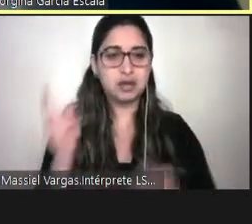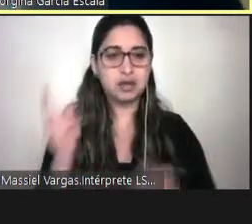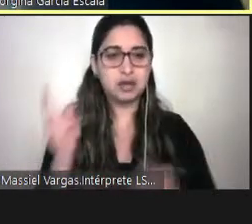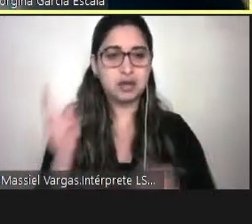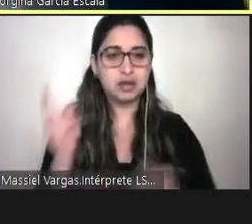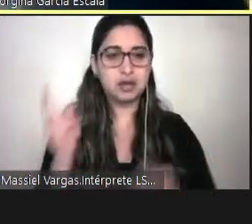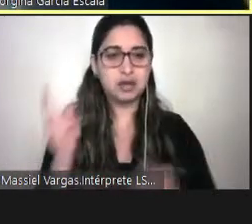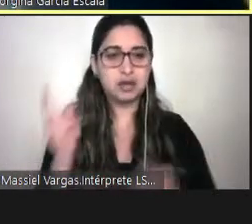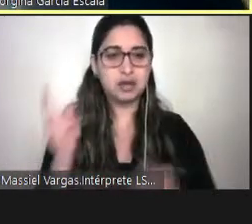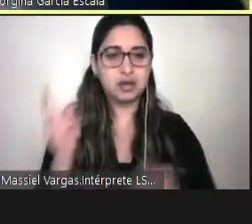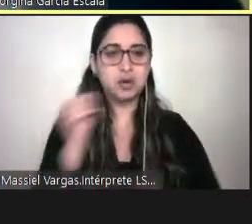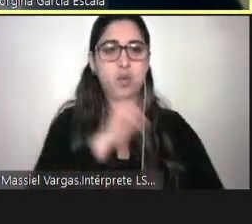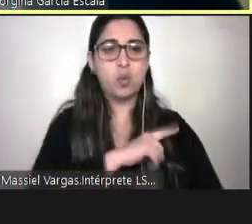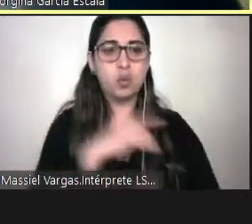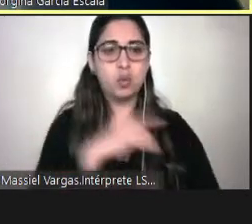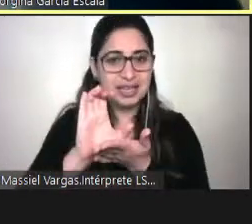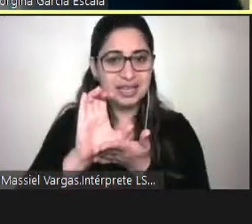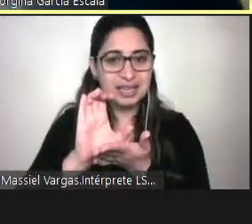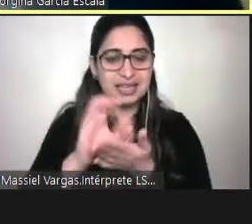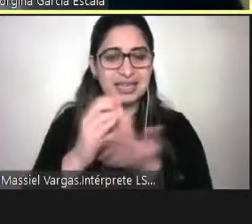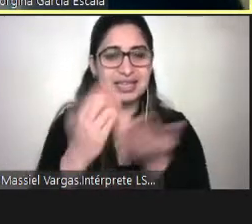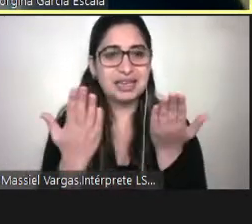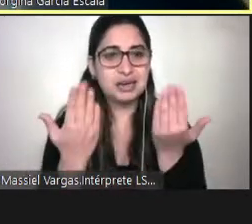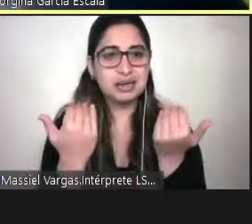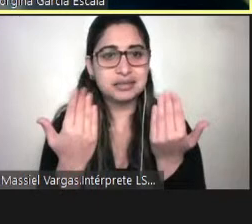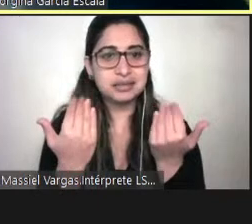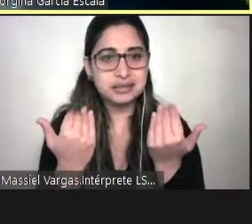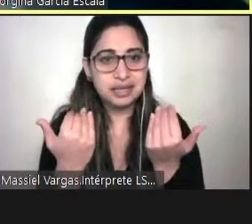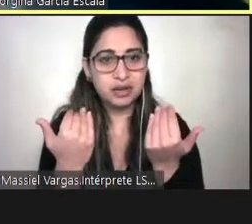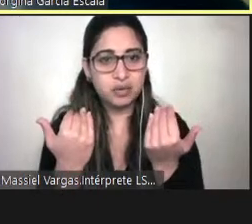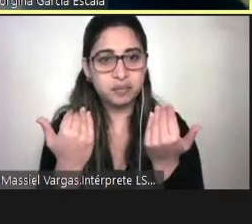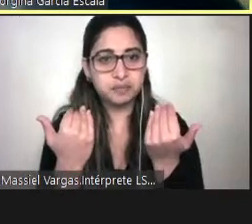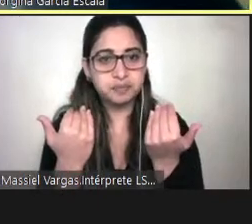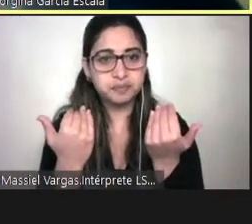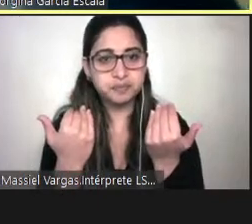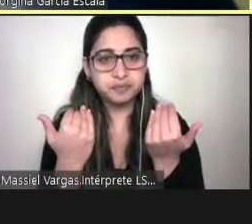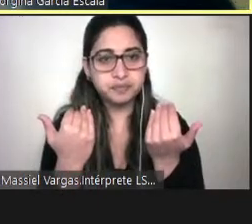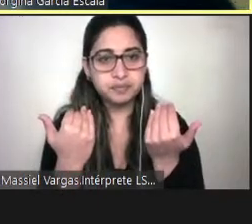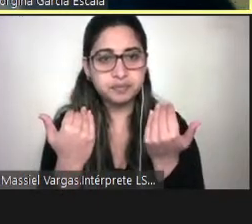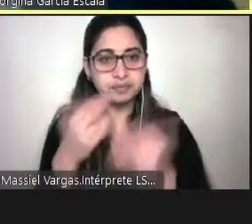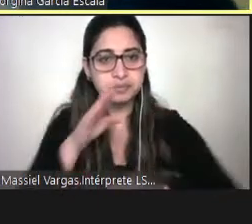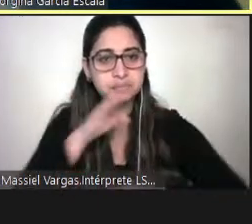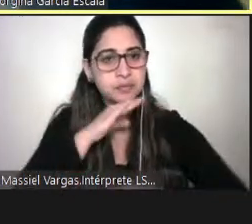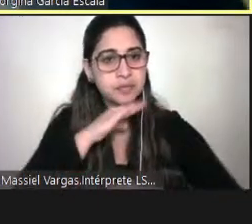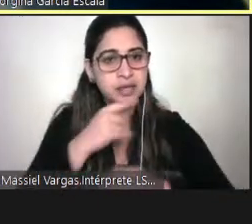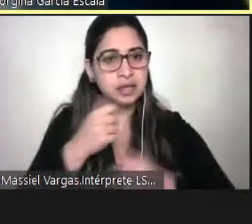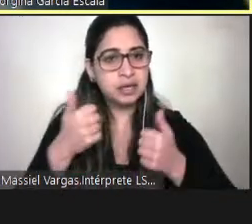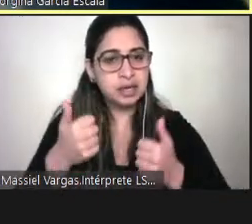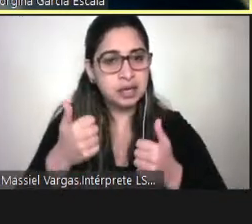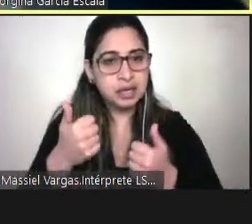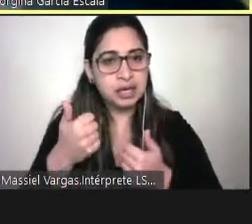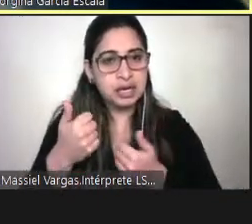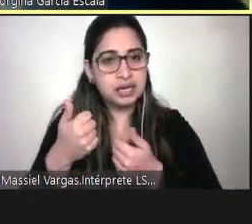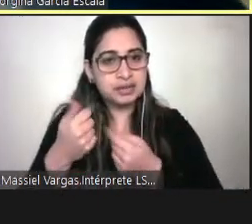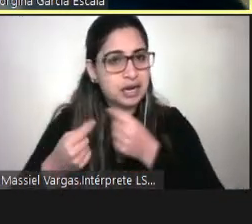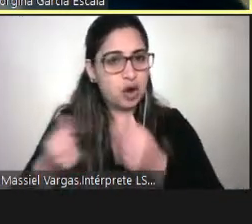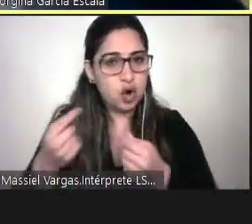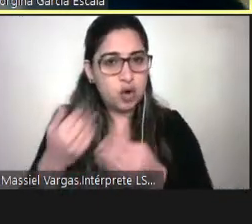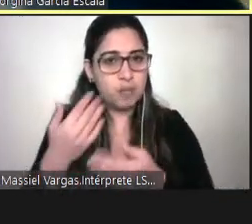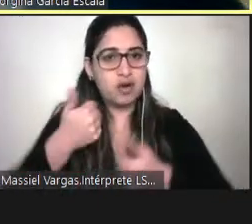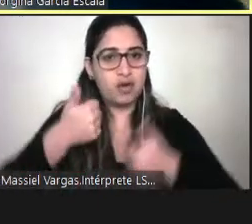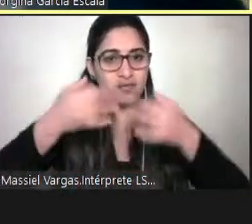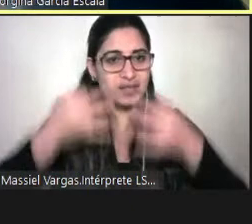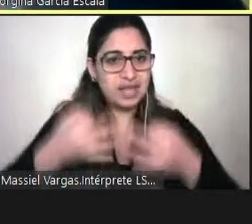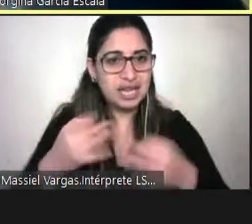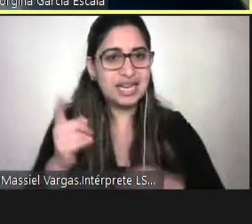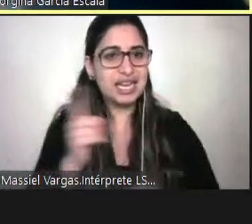requerimos los recursos estables para poder ejercer nuestra labor y no seguir concursando